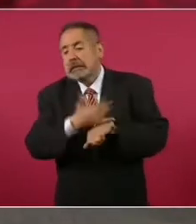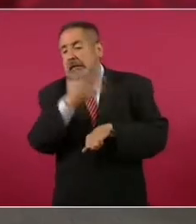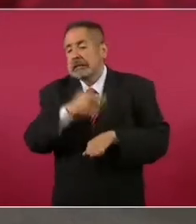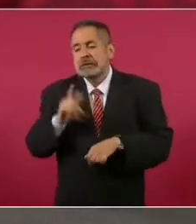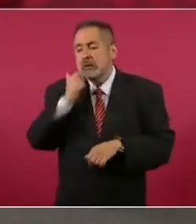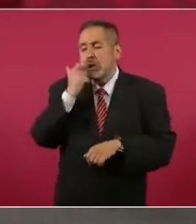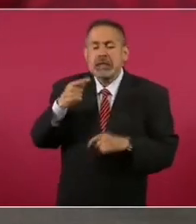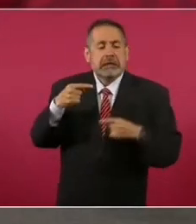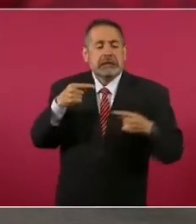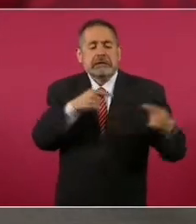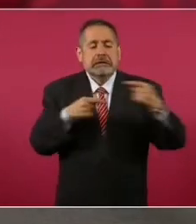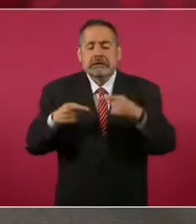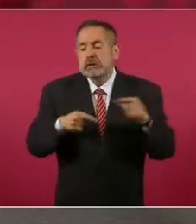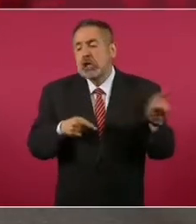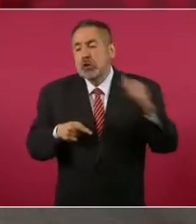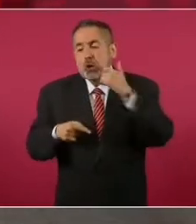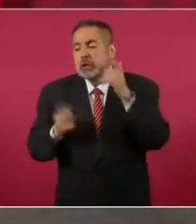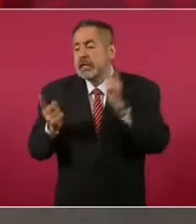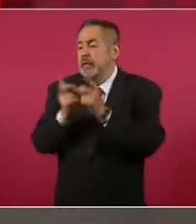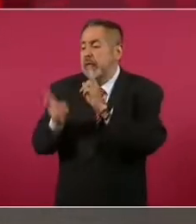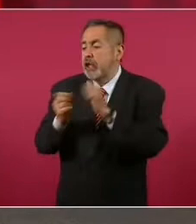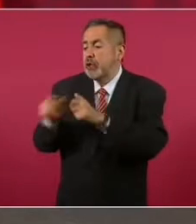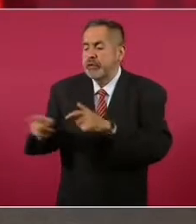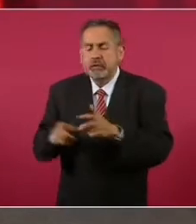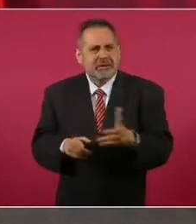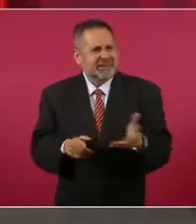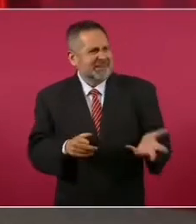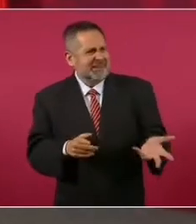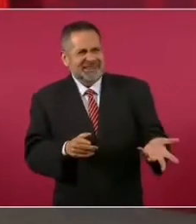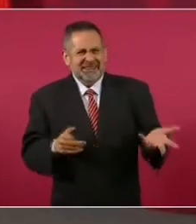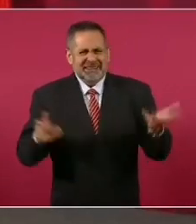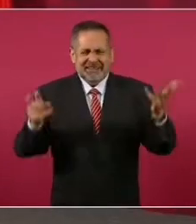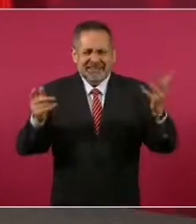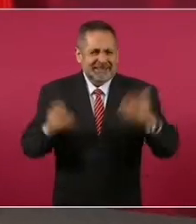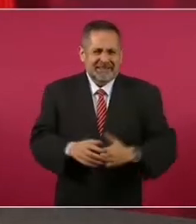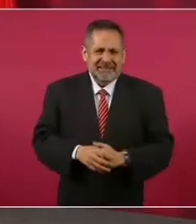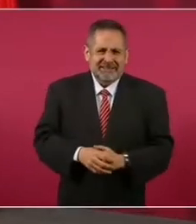y no quiere encontrarse contigo.